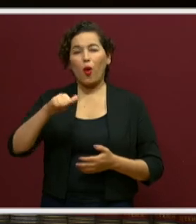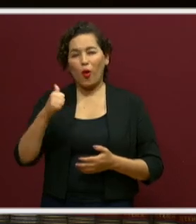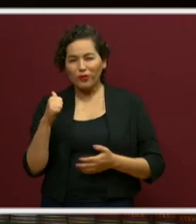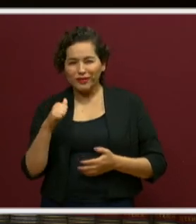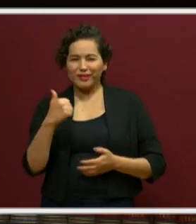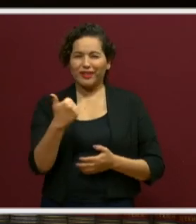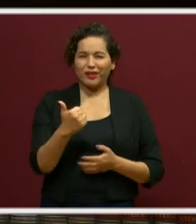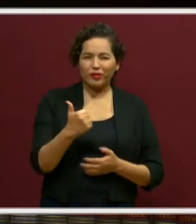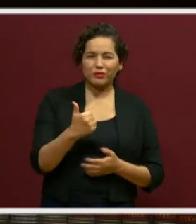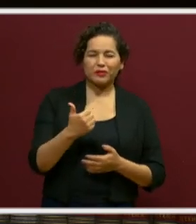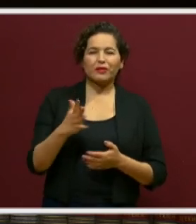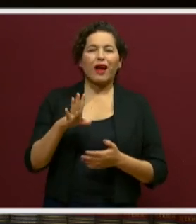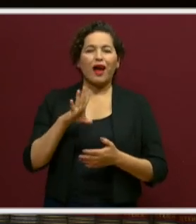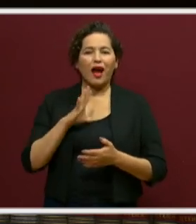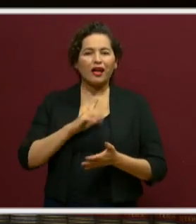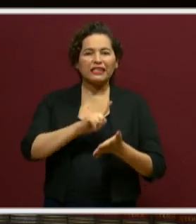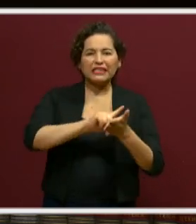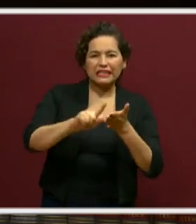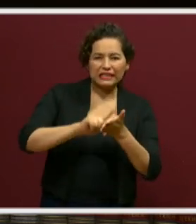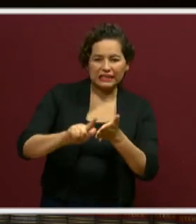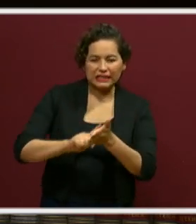marca el calendario federal,